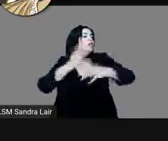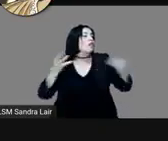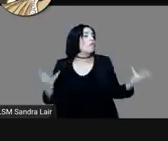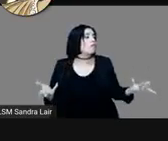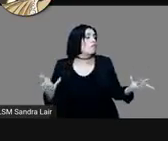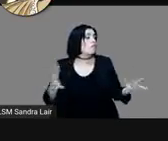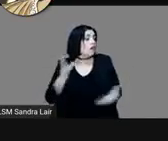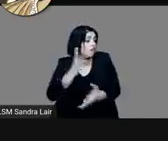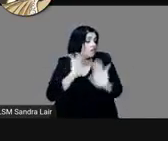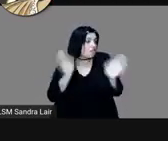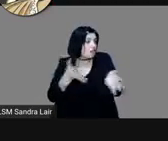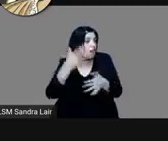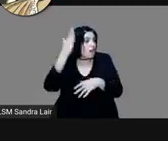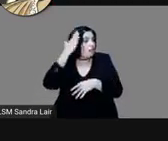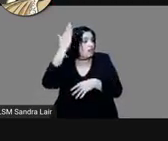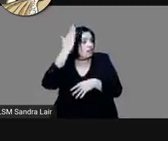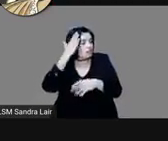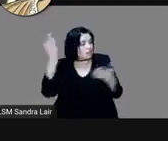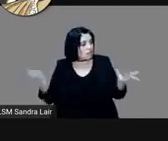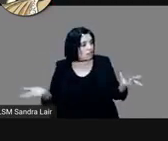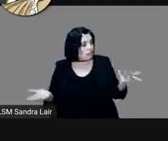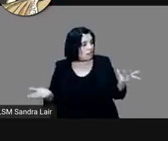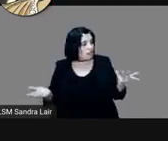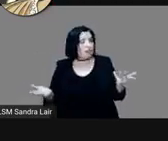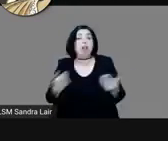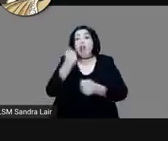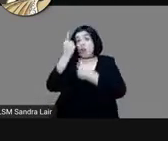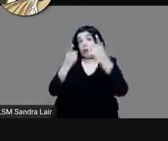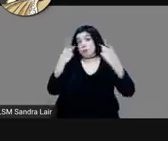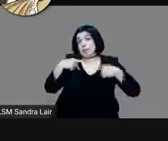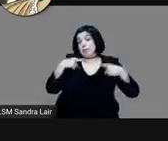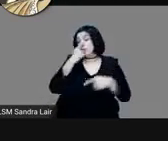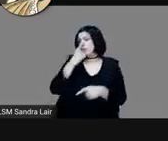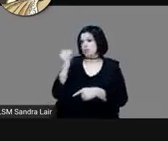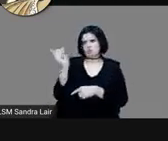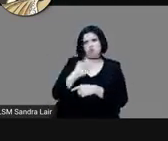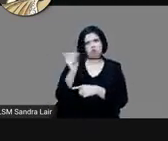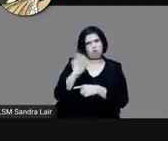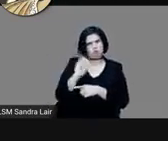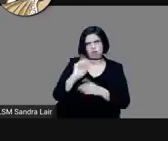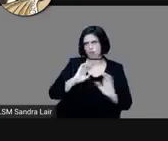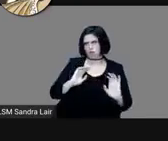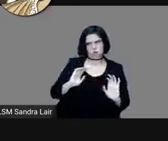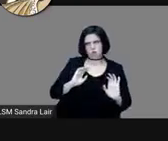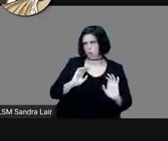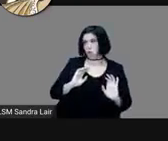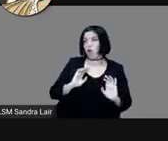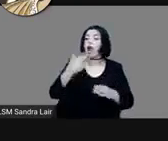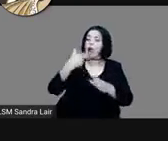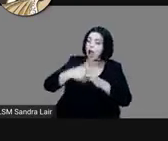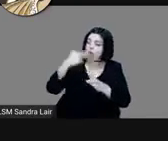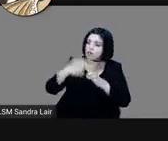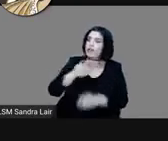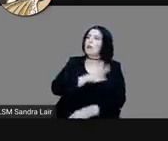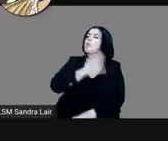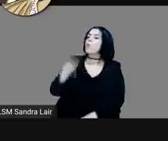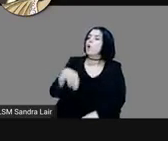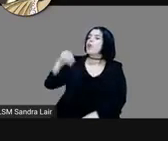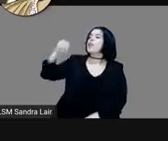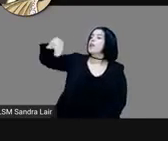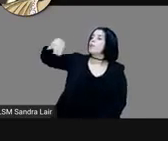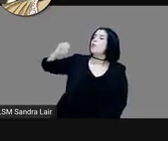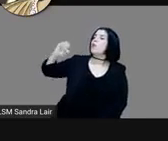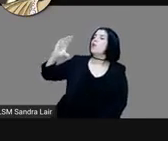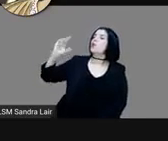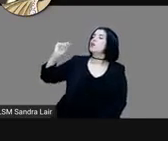el mando. Algunas gentes piensan que no, que cuando muere Montezuma eligen a Cuitláhuac. No, a Cuitláhuac ya lo